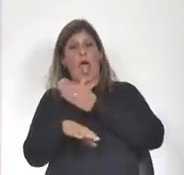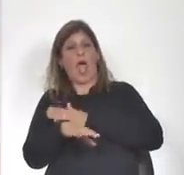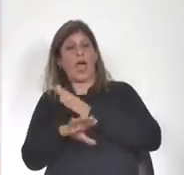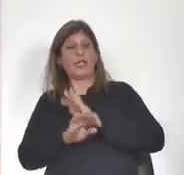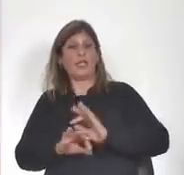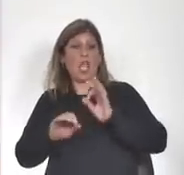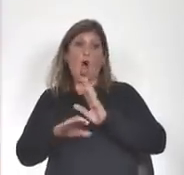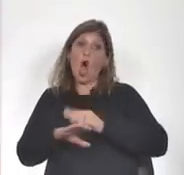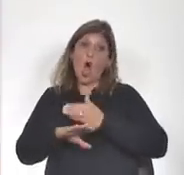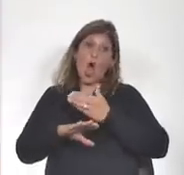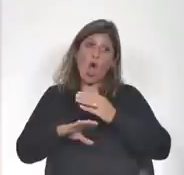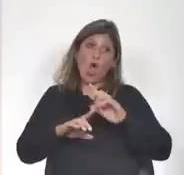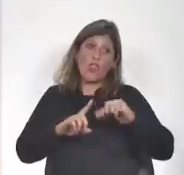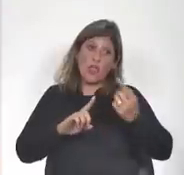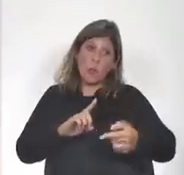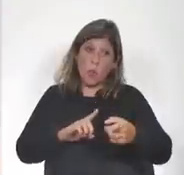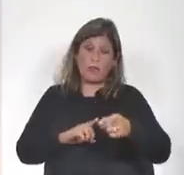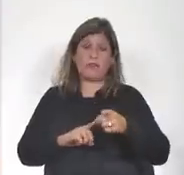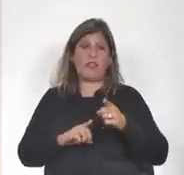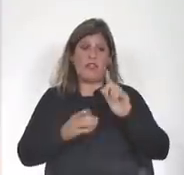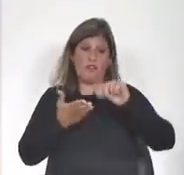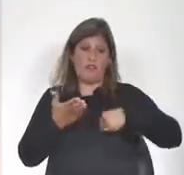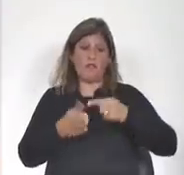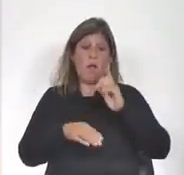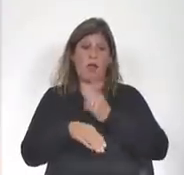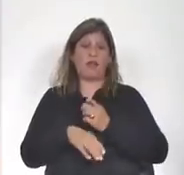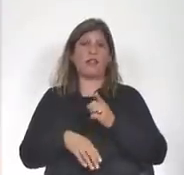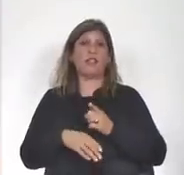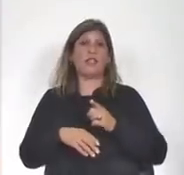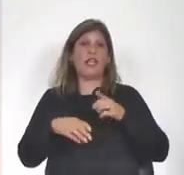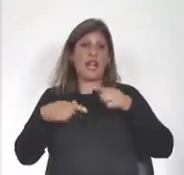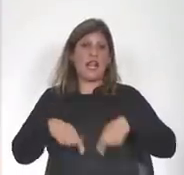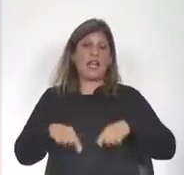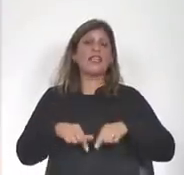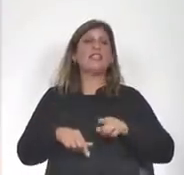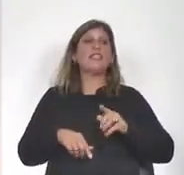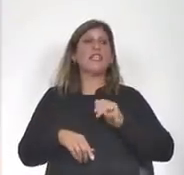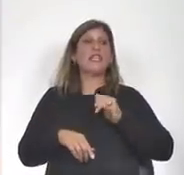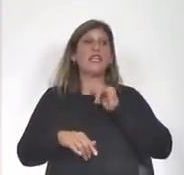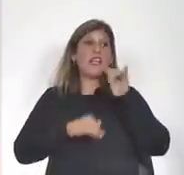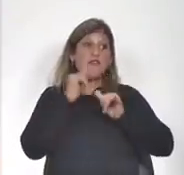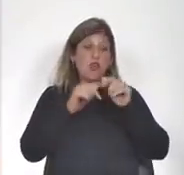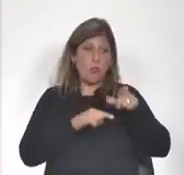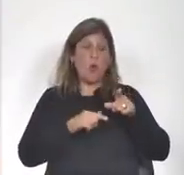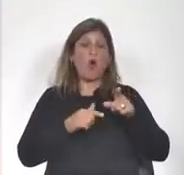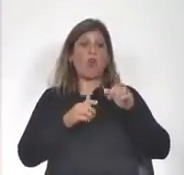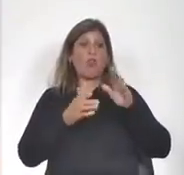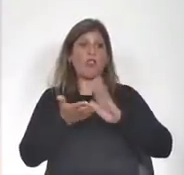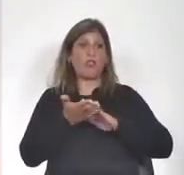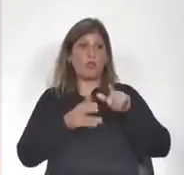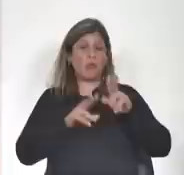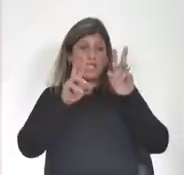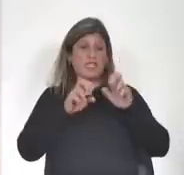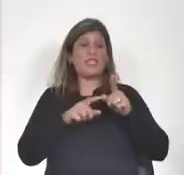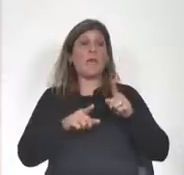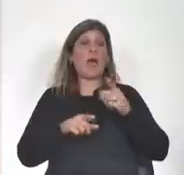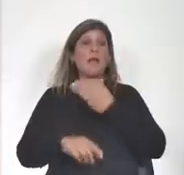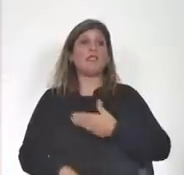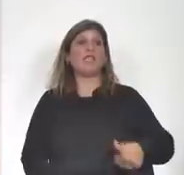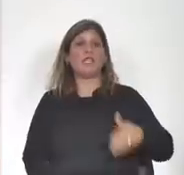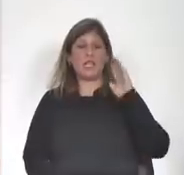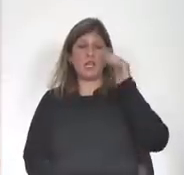después de firmar la resolución la ministra le informó al presidente de la república sobre este tema le comentó